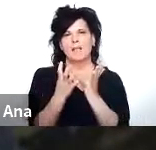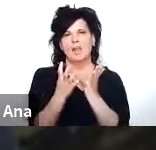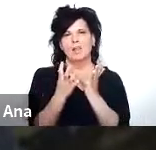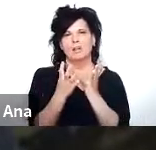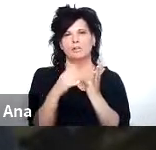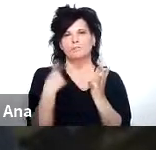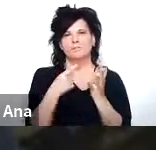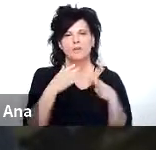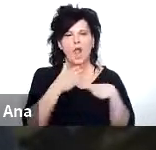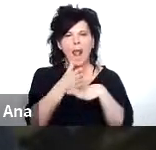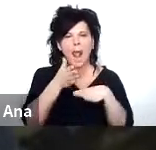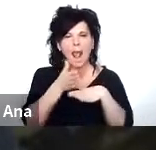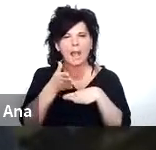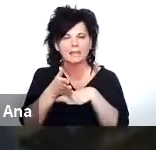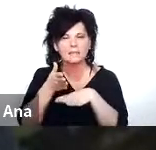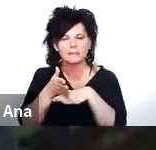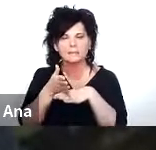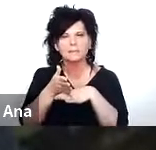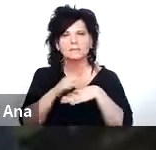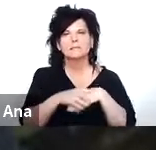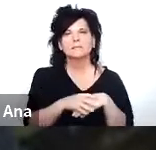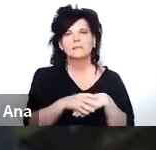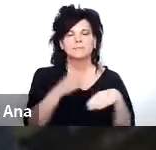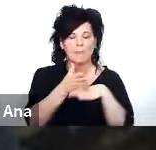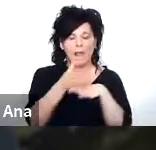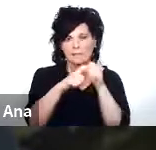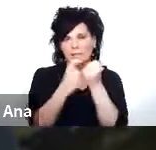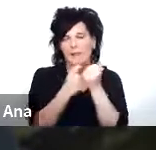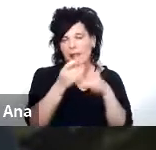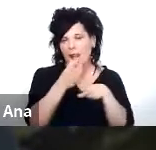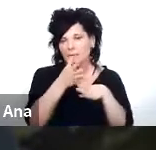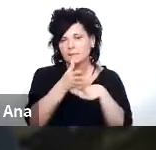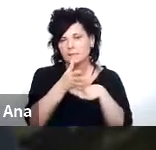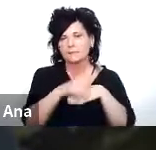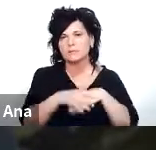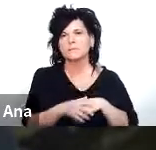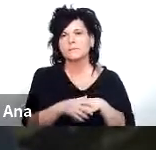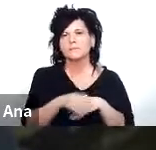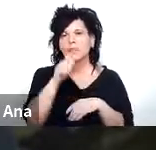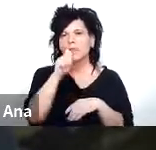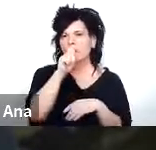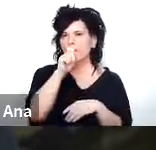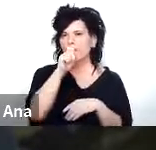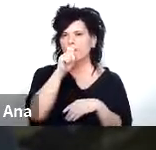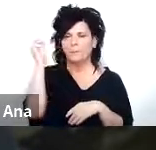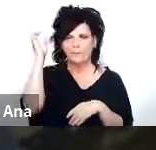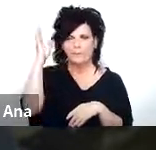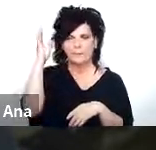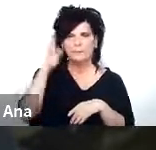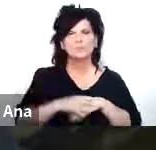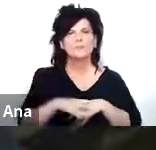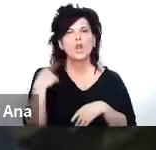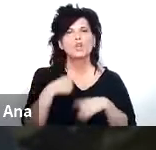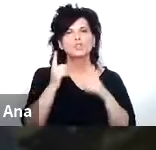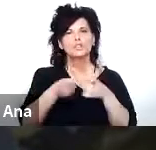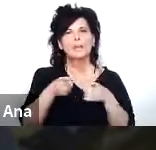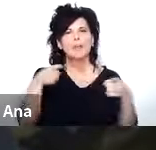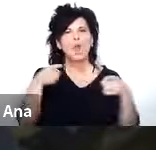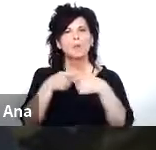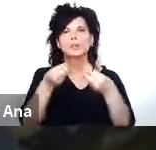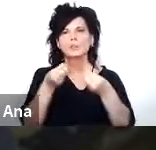acceso en el acceso a internet disculpen nosotros tenemos también por objetivo